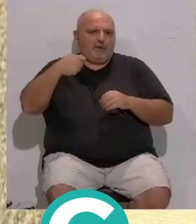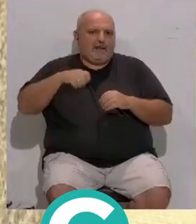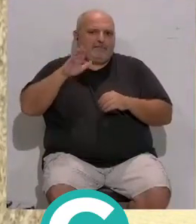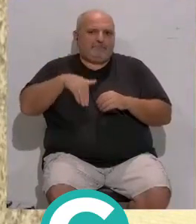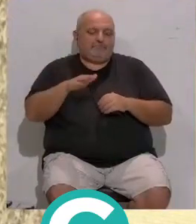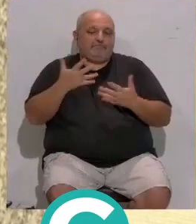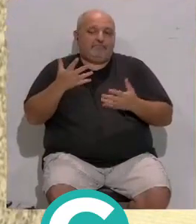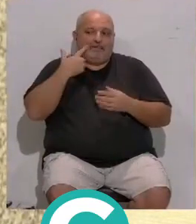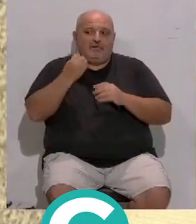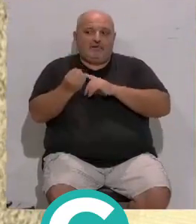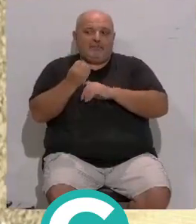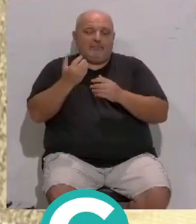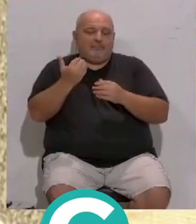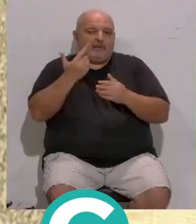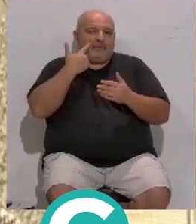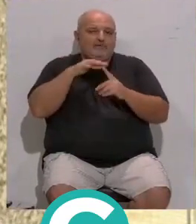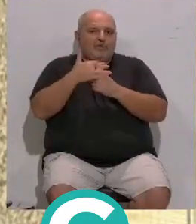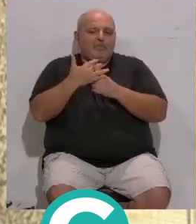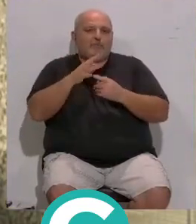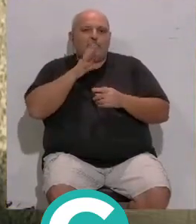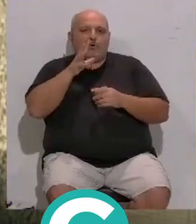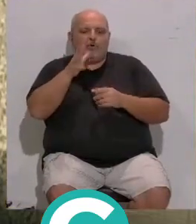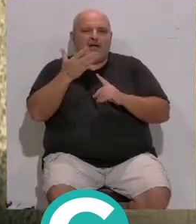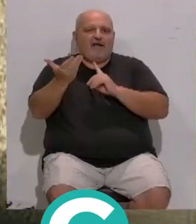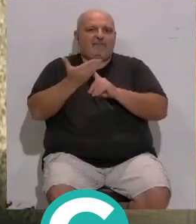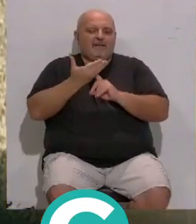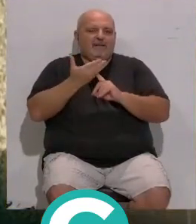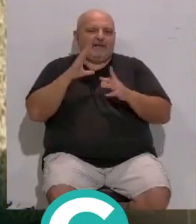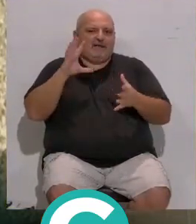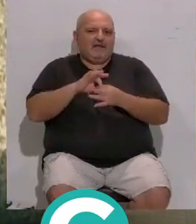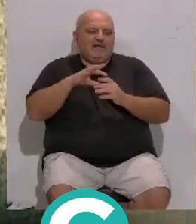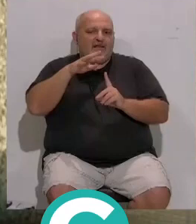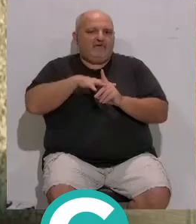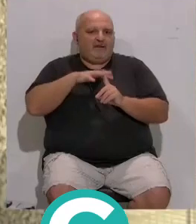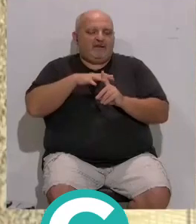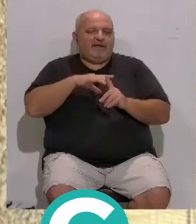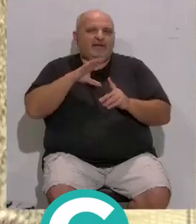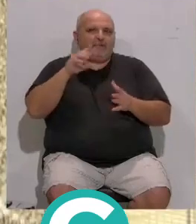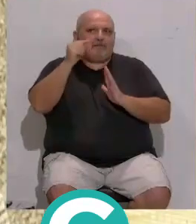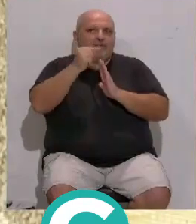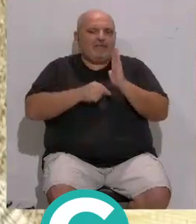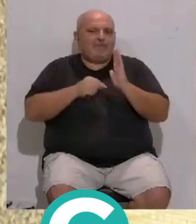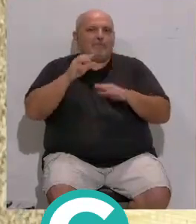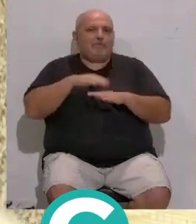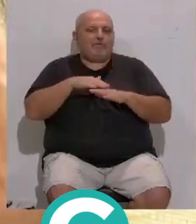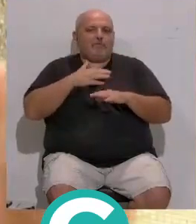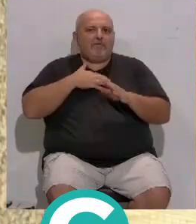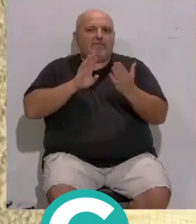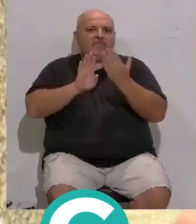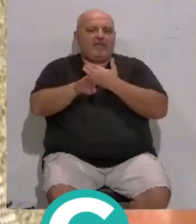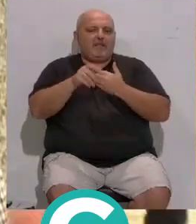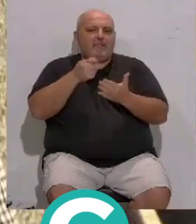qué es lo que está pasando... ...en el mercado energético... ...por qué nos está afectando directamente... ...la factura de la luz y en qué medida... ...por qué mi vecina